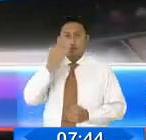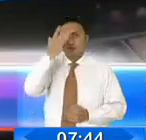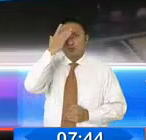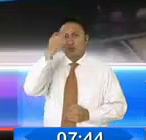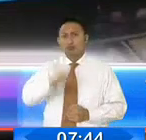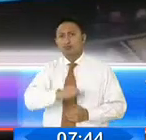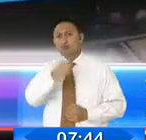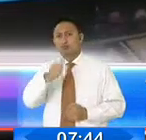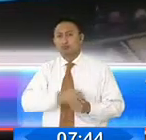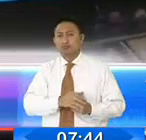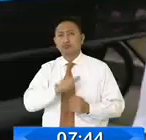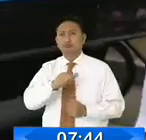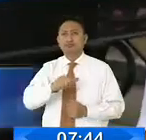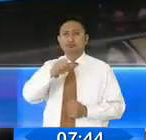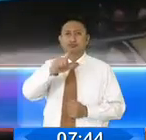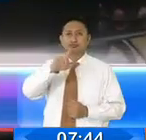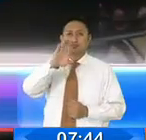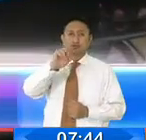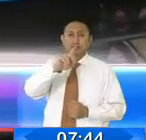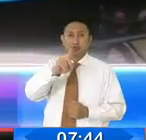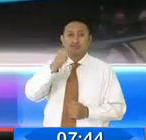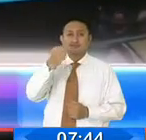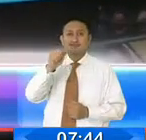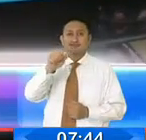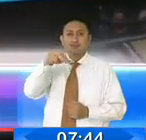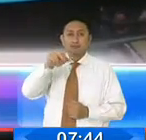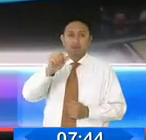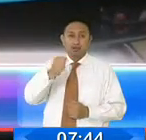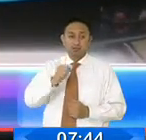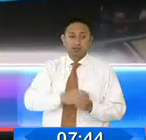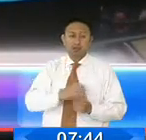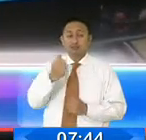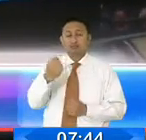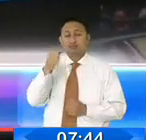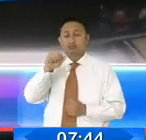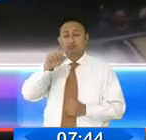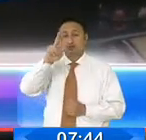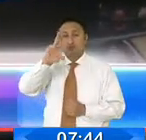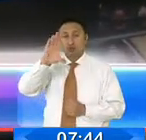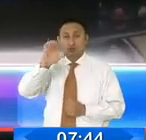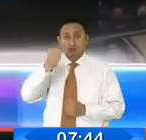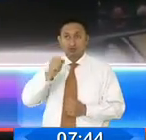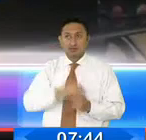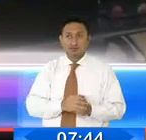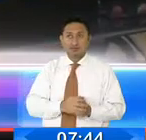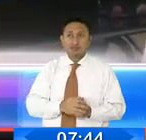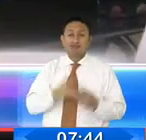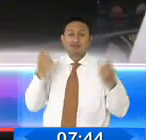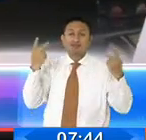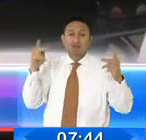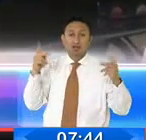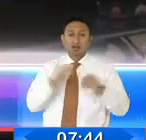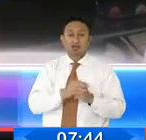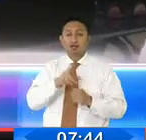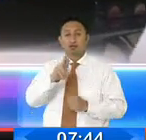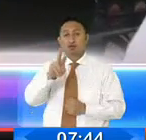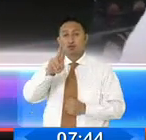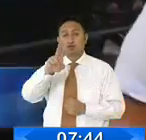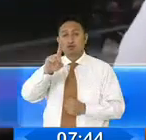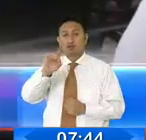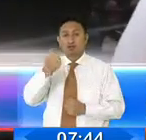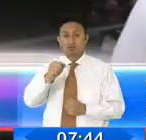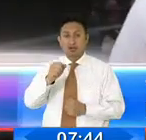Alborada, Lagarzota, Sotas, Samanes, Sauces, Miraflores, Urdeza, Kennedy, Guayacanes,